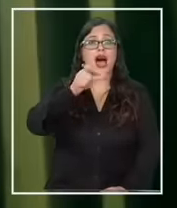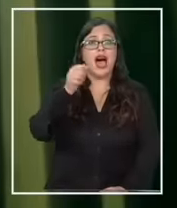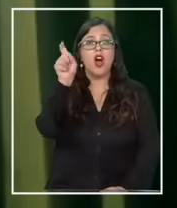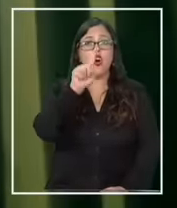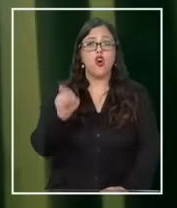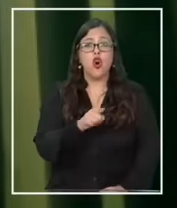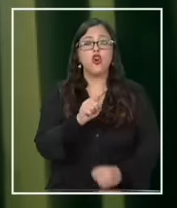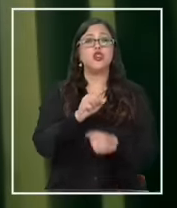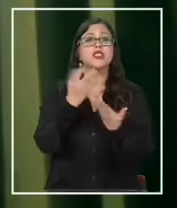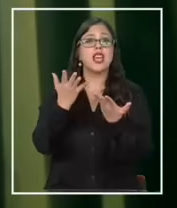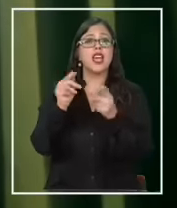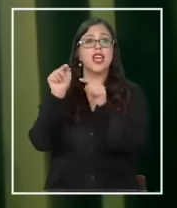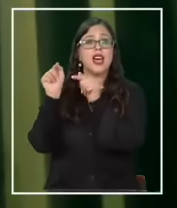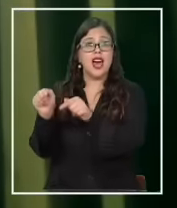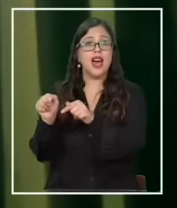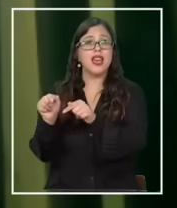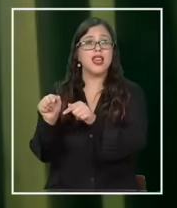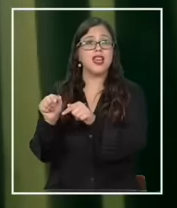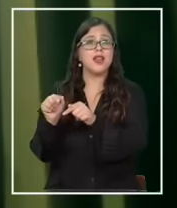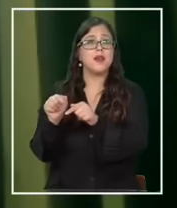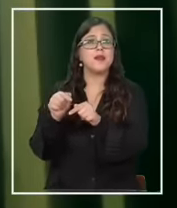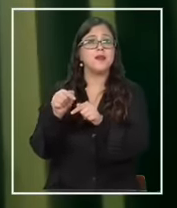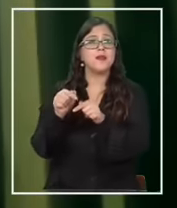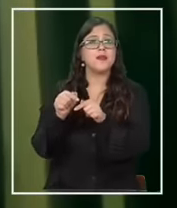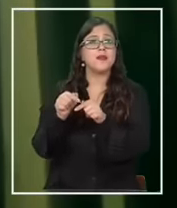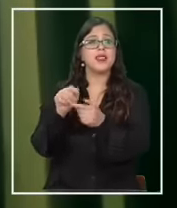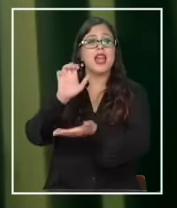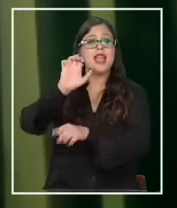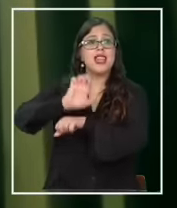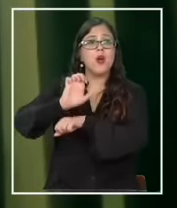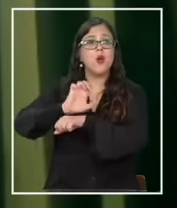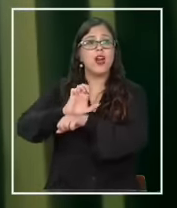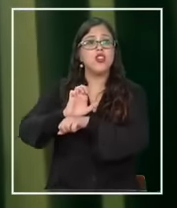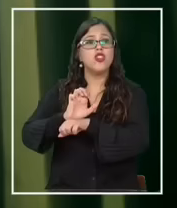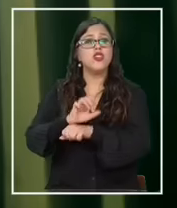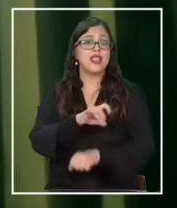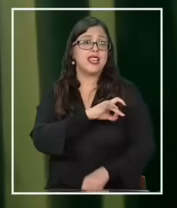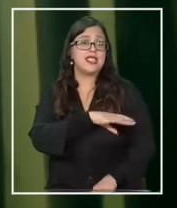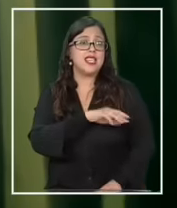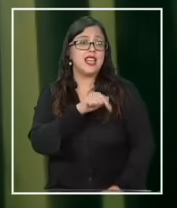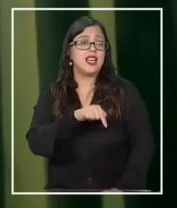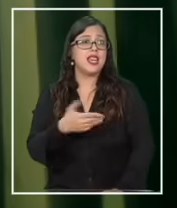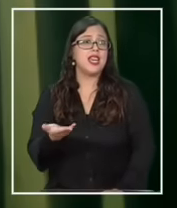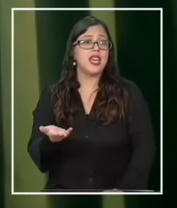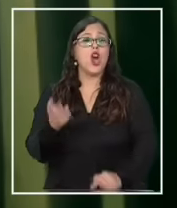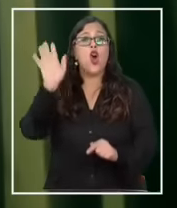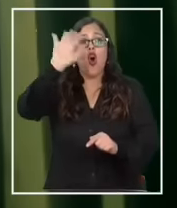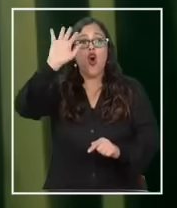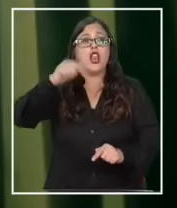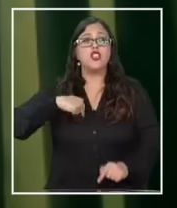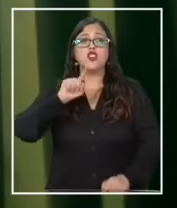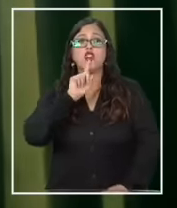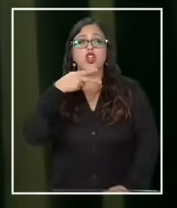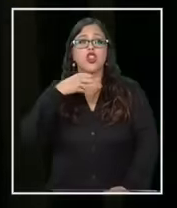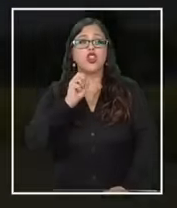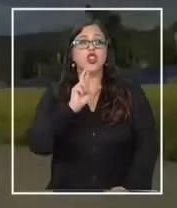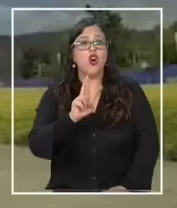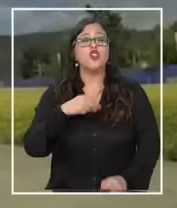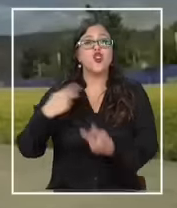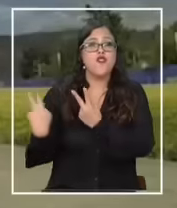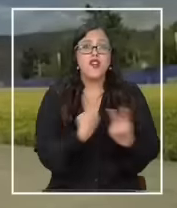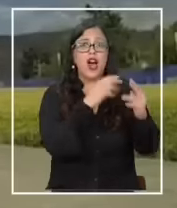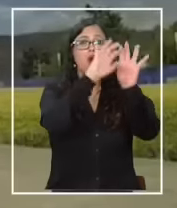yo soy Thor yo viajo para todo el país del mundo pero sin avión